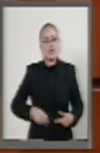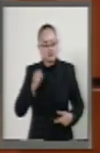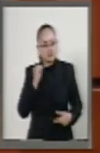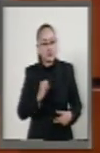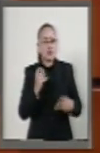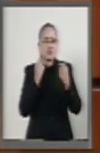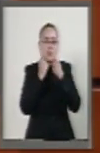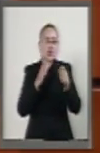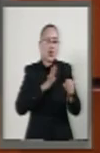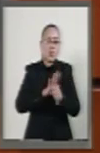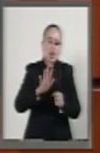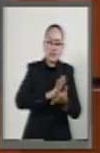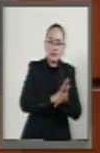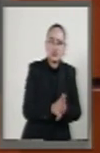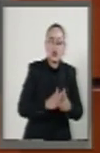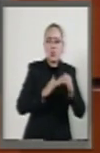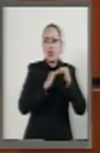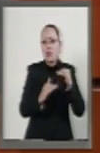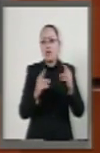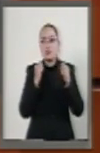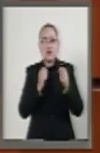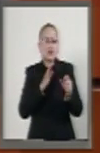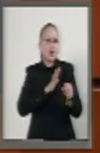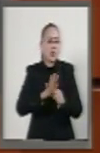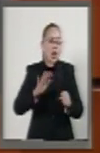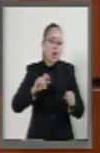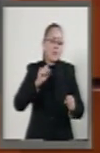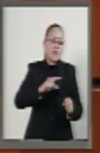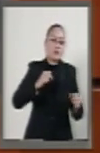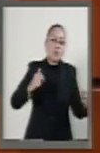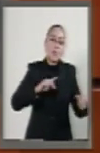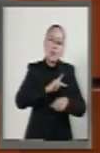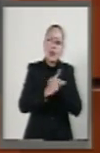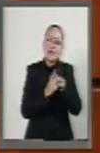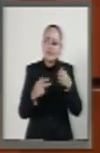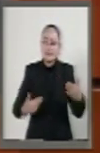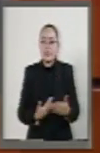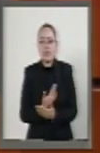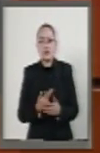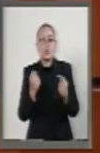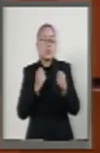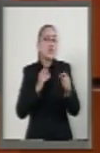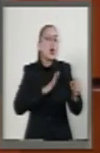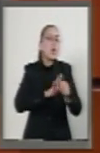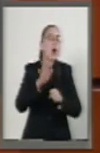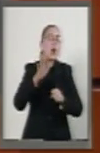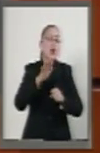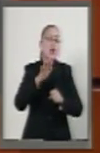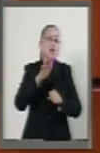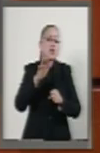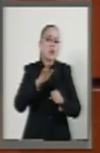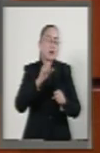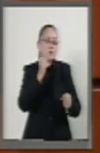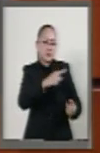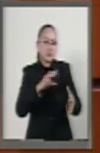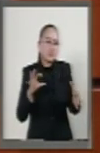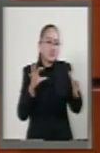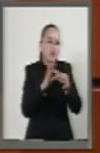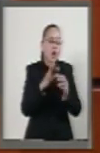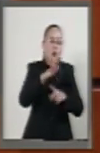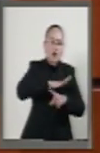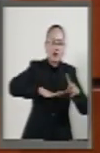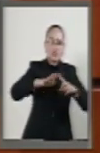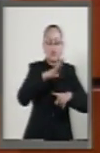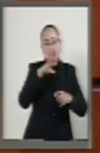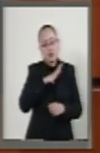discriminación, en condiciones de igualdad, con los ciudadanos, independientemente de su situación administrativa o de su condición.